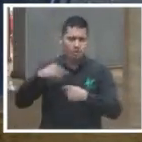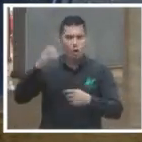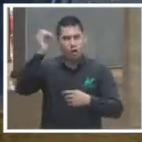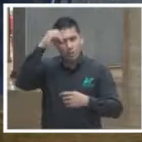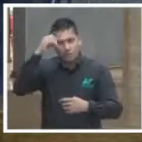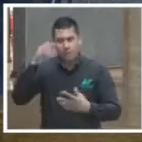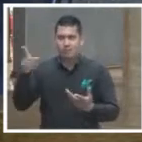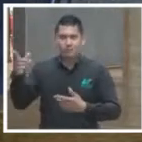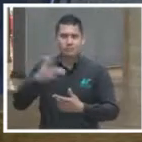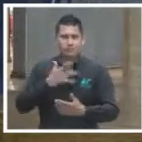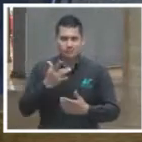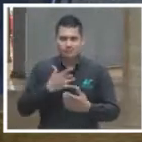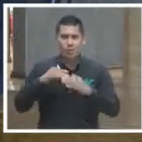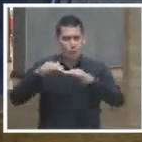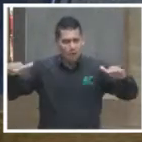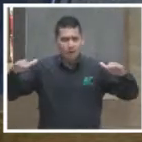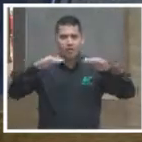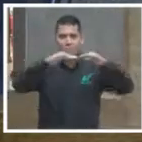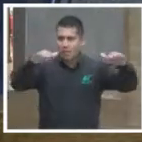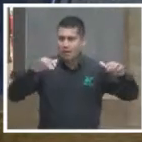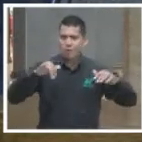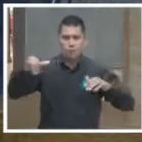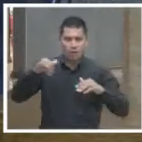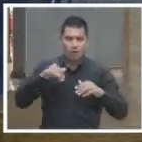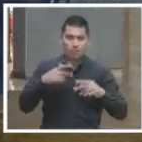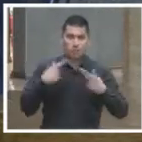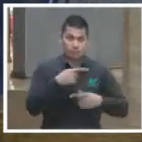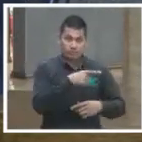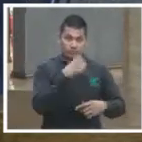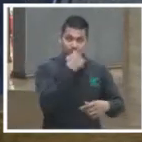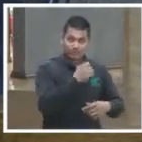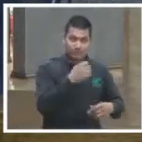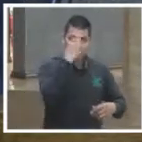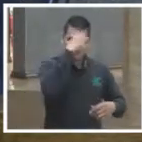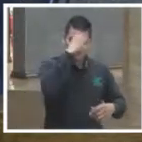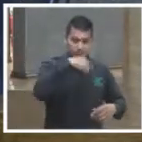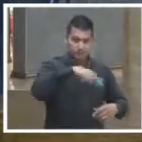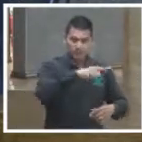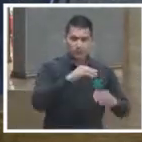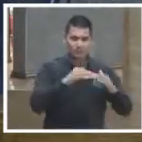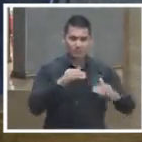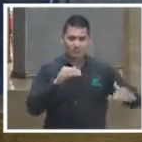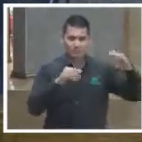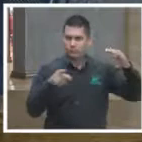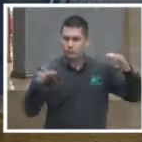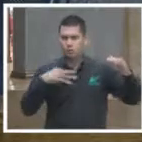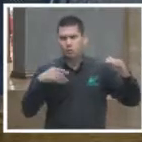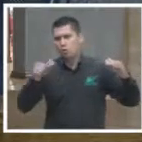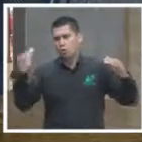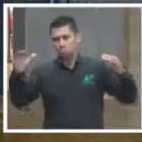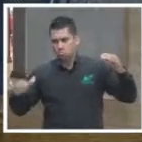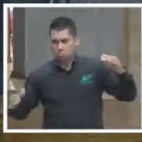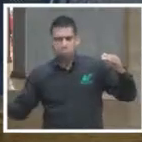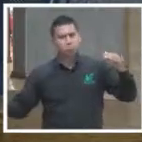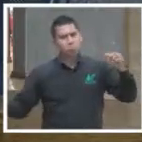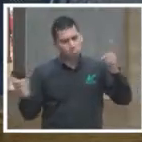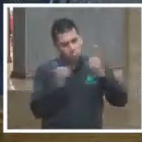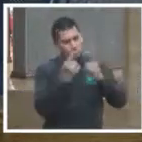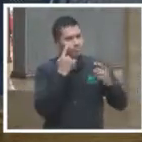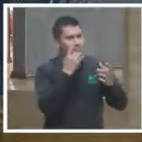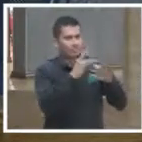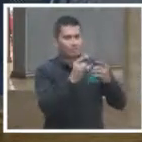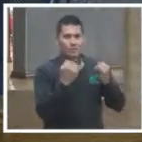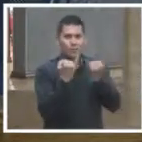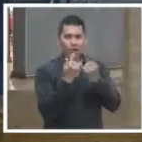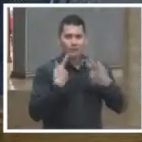de igual a igual con todos, de igual a igual con los expertos y de igual a igual con alguien de la propia sala o de las salas que estén